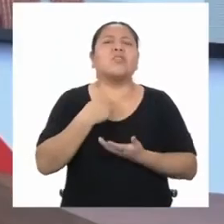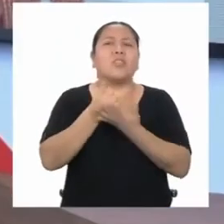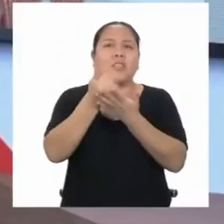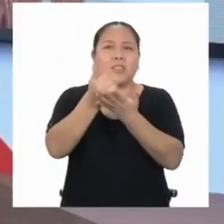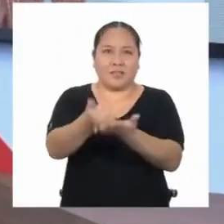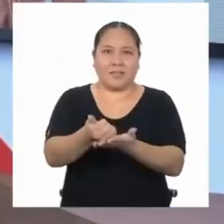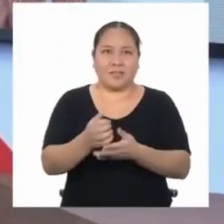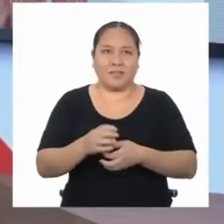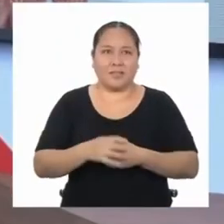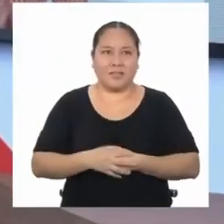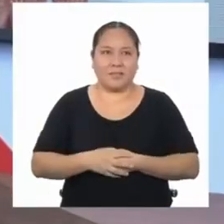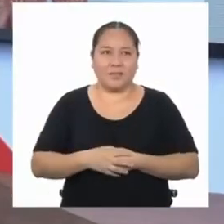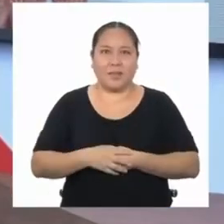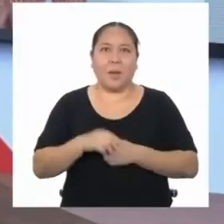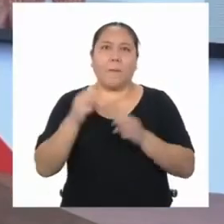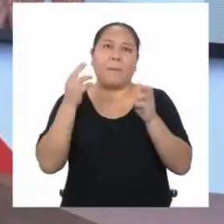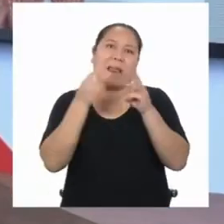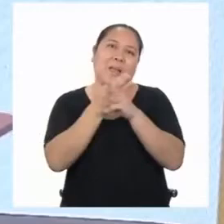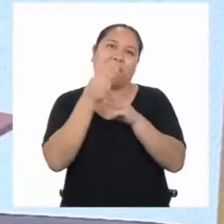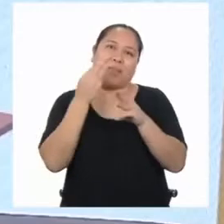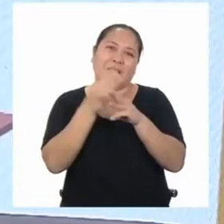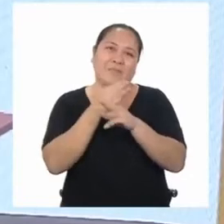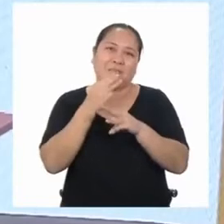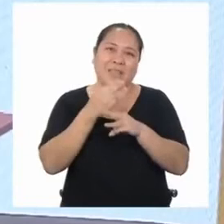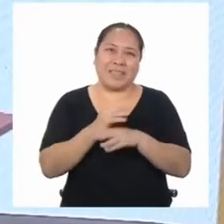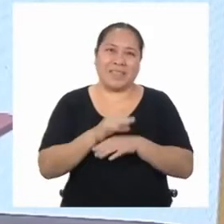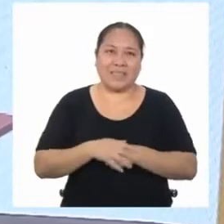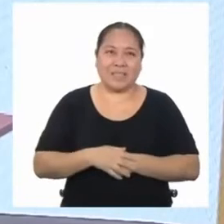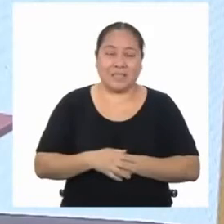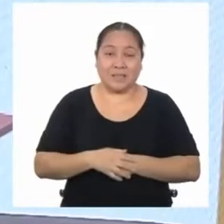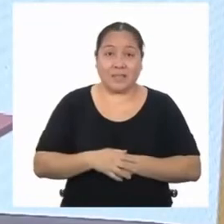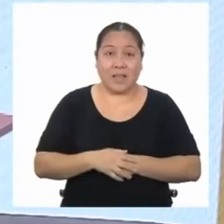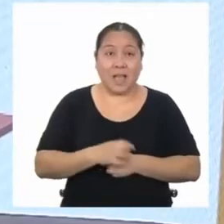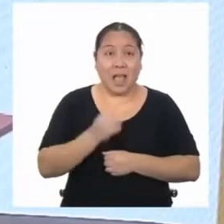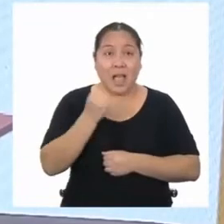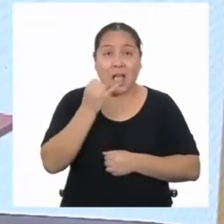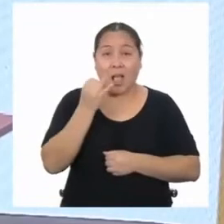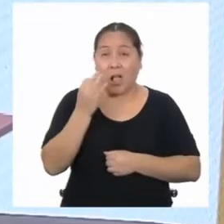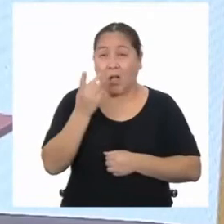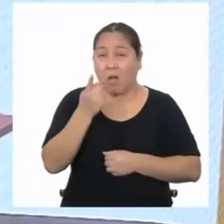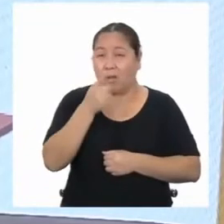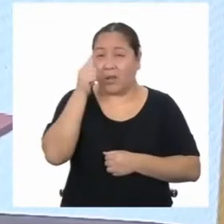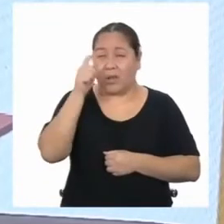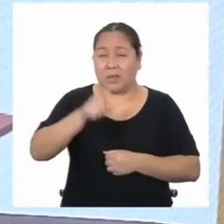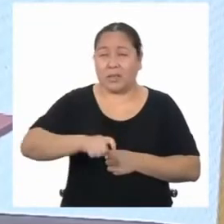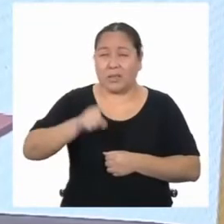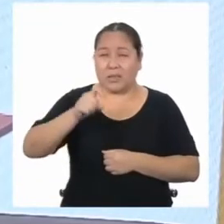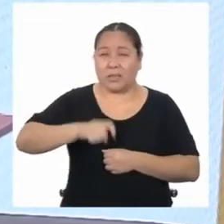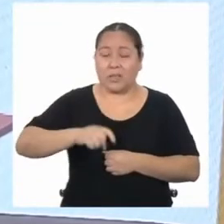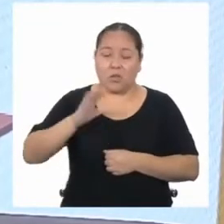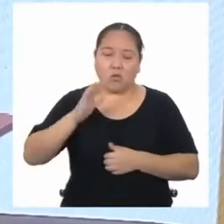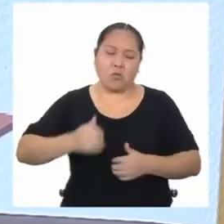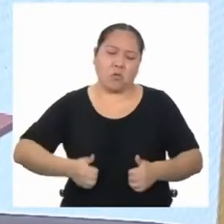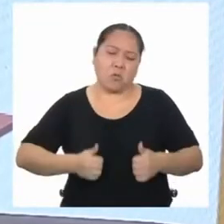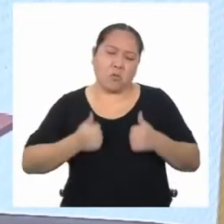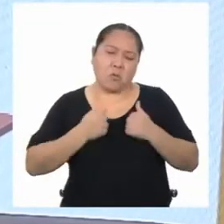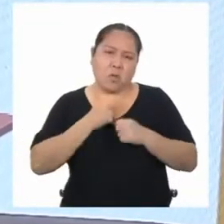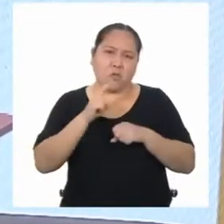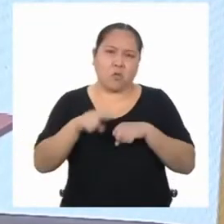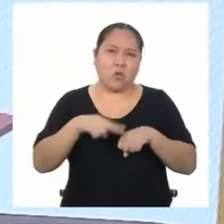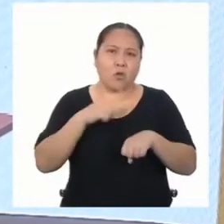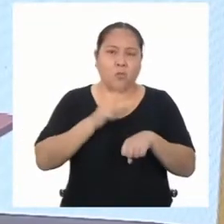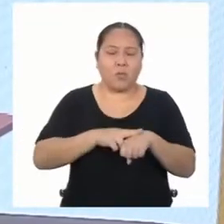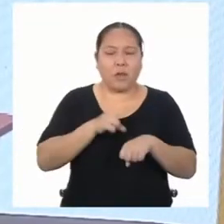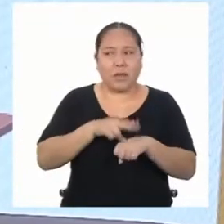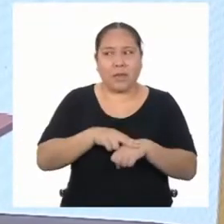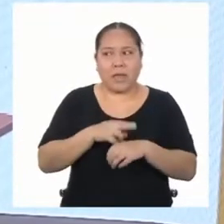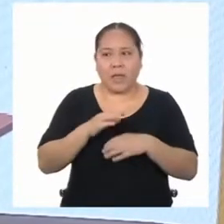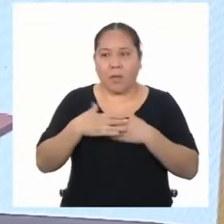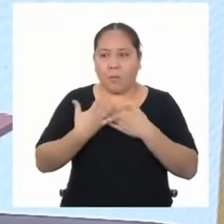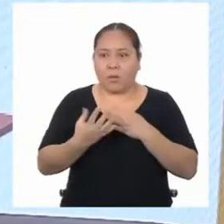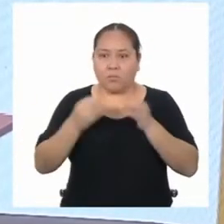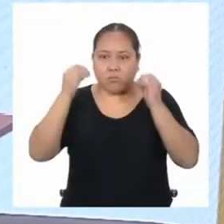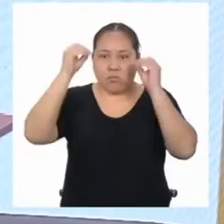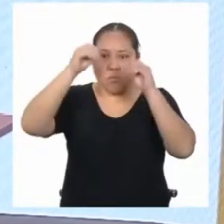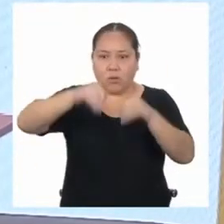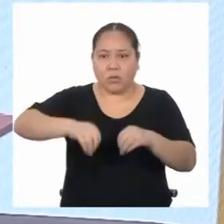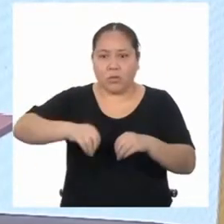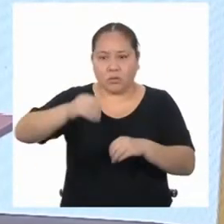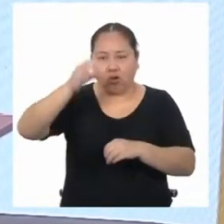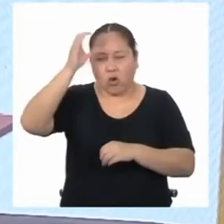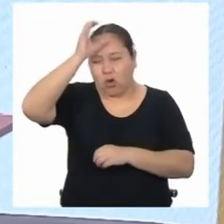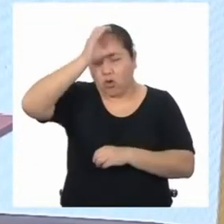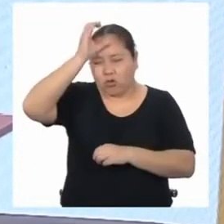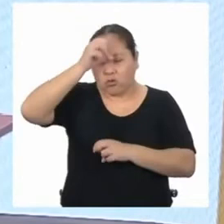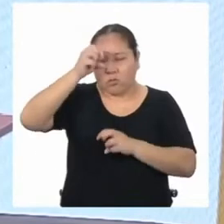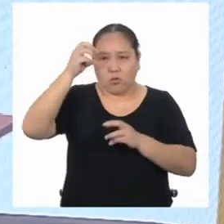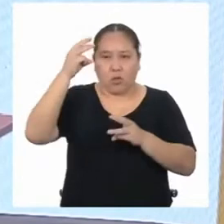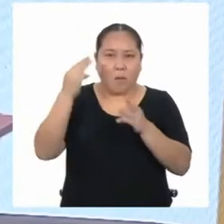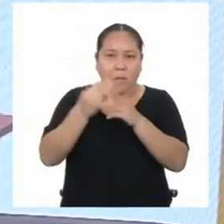Para las mates, Rodri. ¿Alguna vez te ha pasado que estás haciendo tu vida normal y de pronto tienes que aplicar tus conocimientos de matemáticas